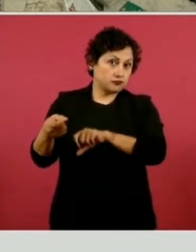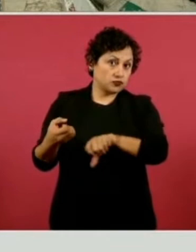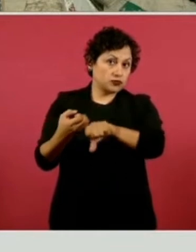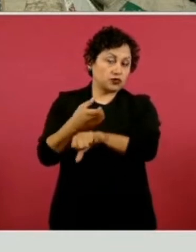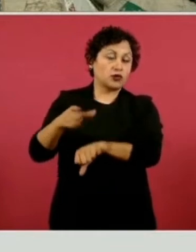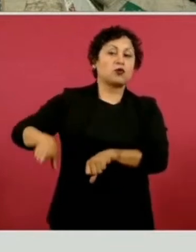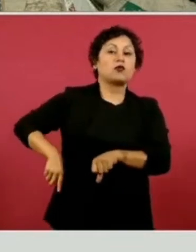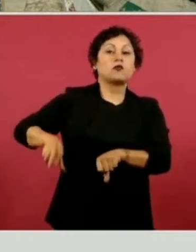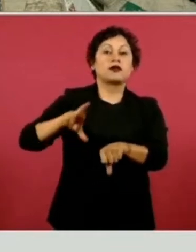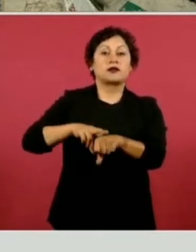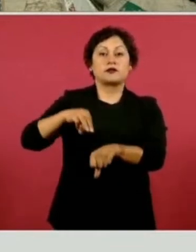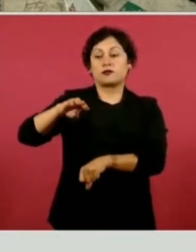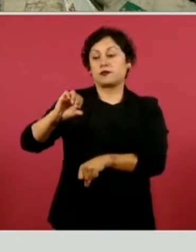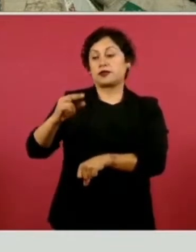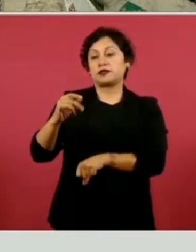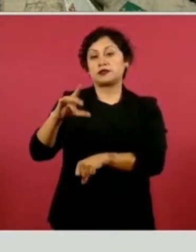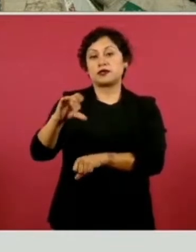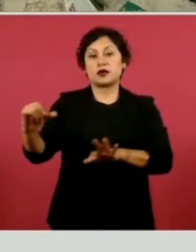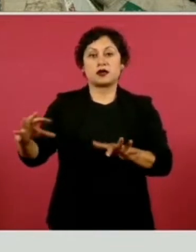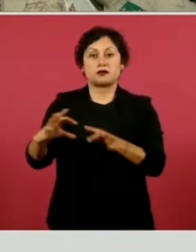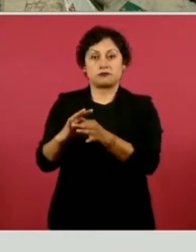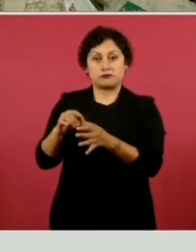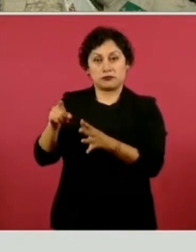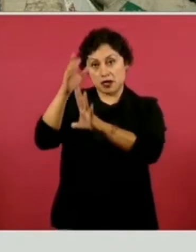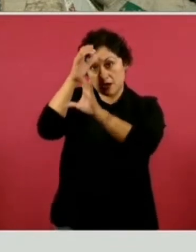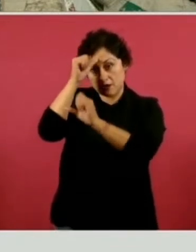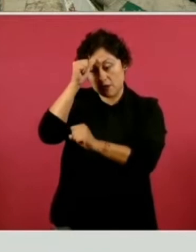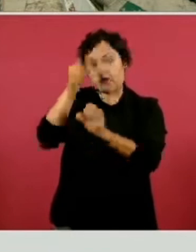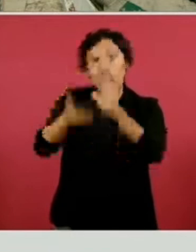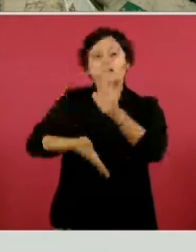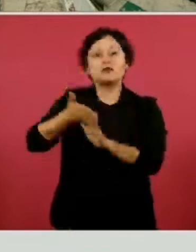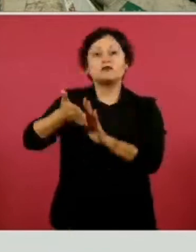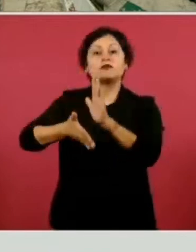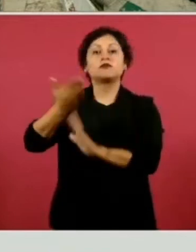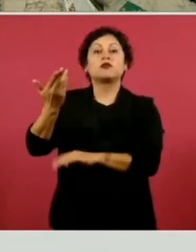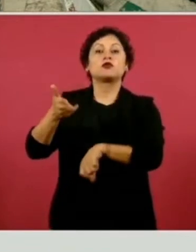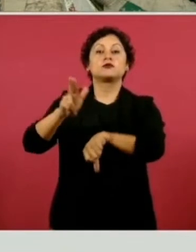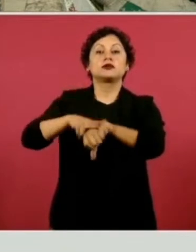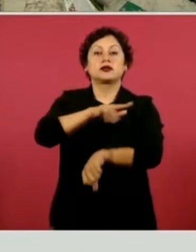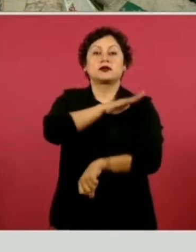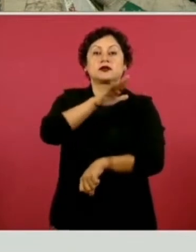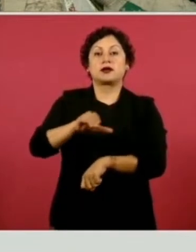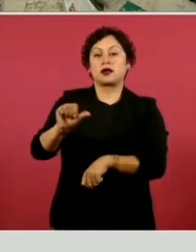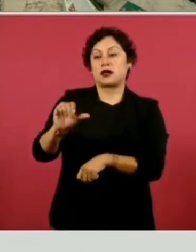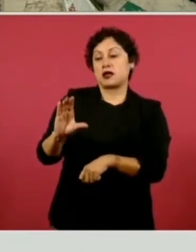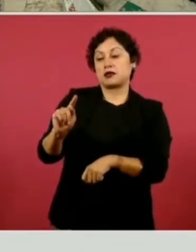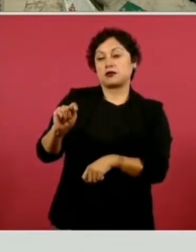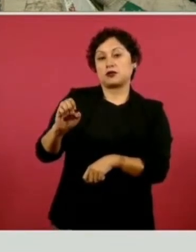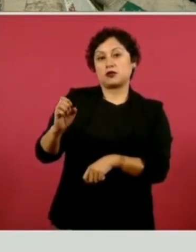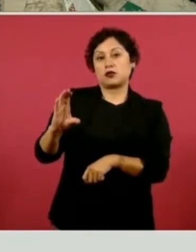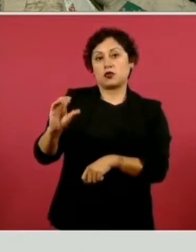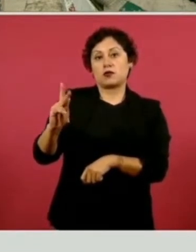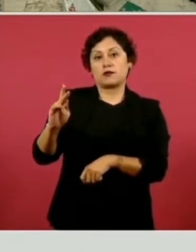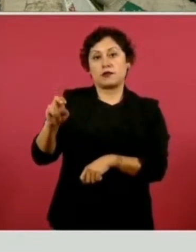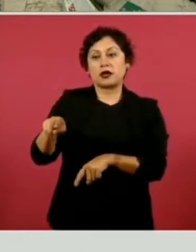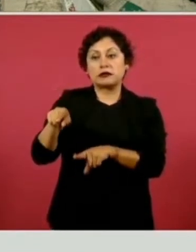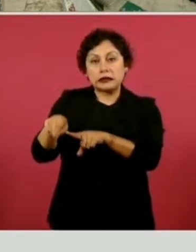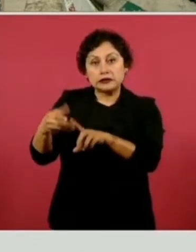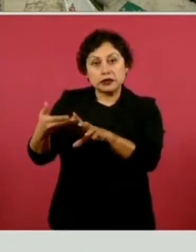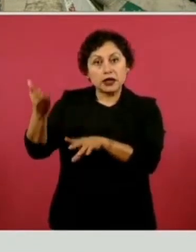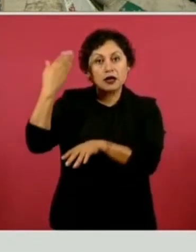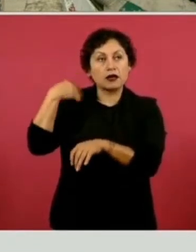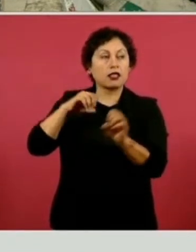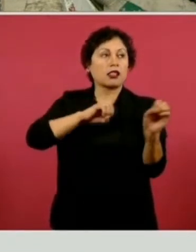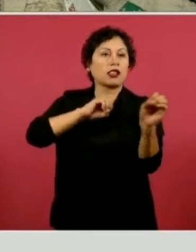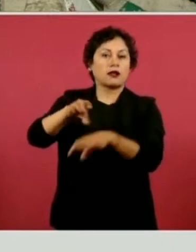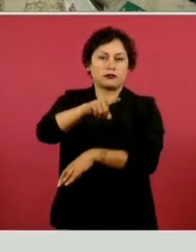en la terminación del Hospital General de Actopan, otro de los muchos hospitales abandonados. Quienes sean de Hidalgo lo